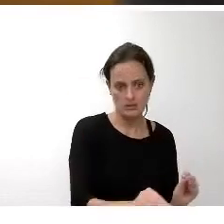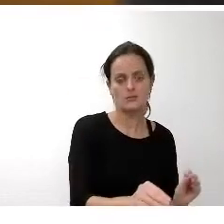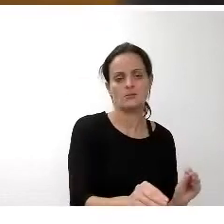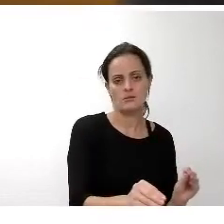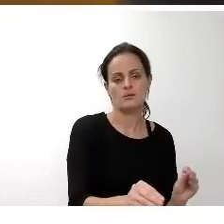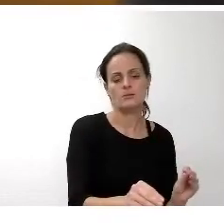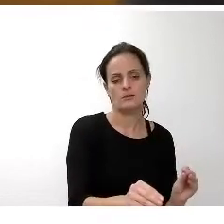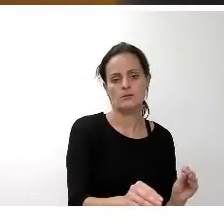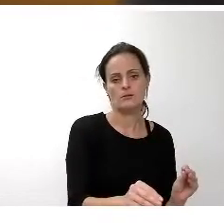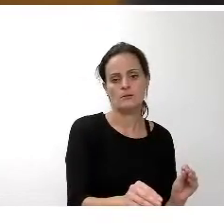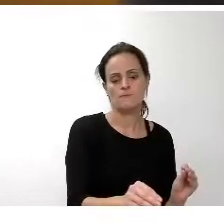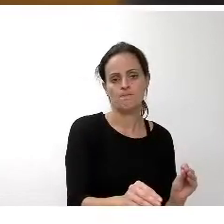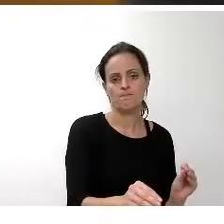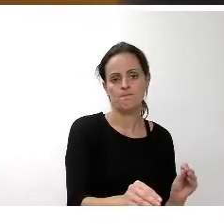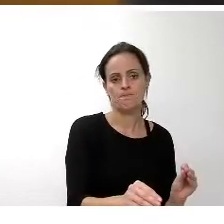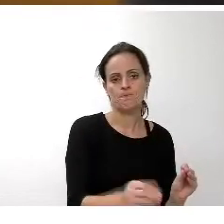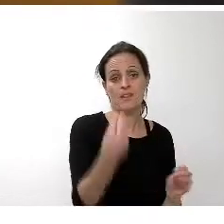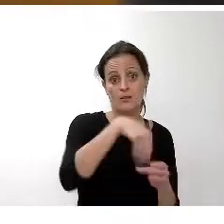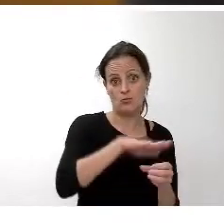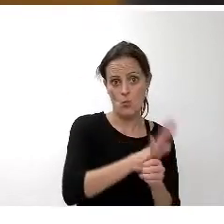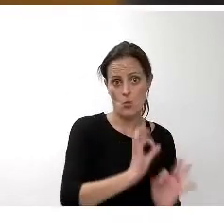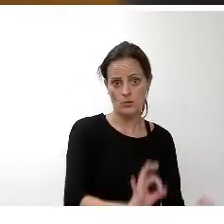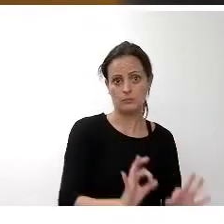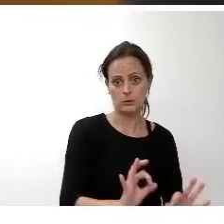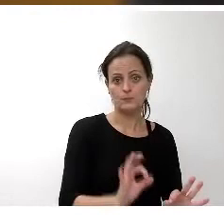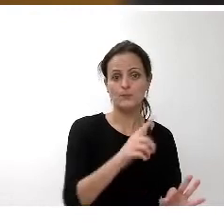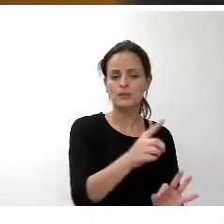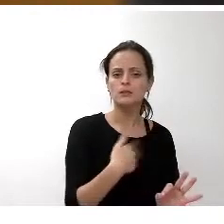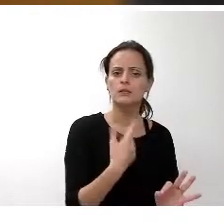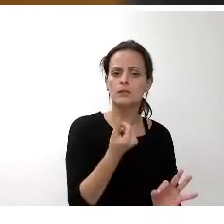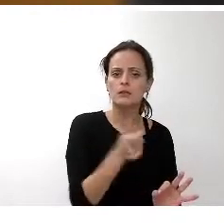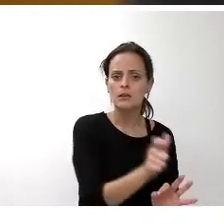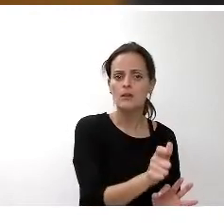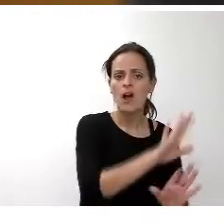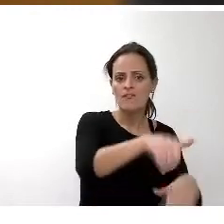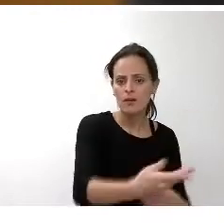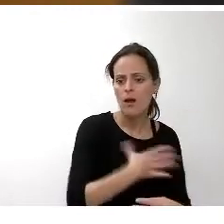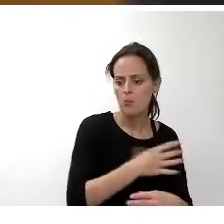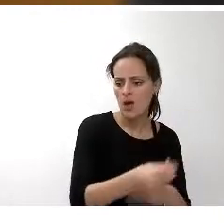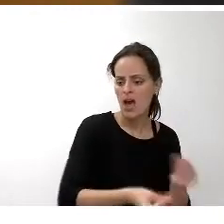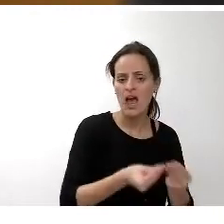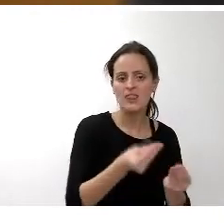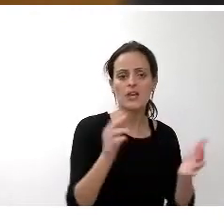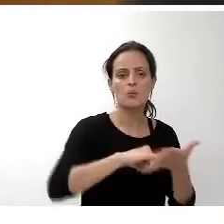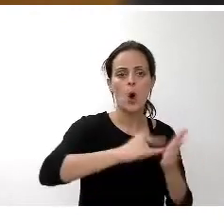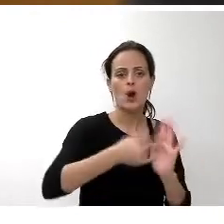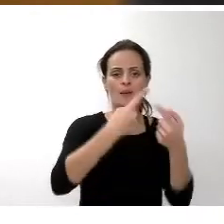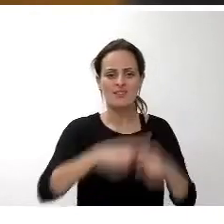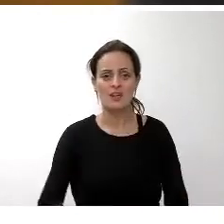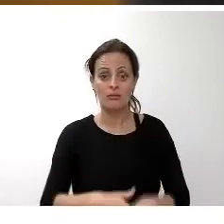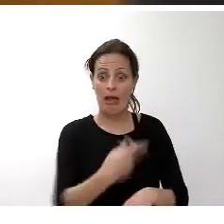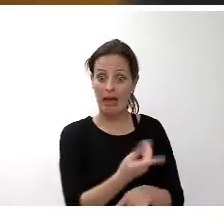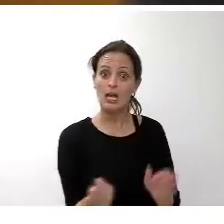en su conjunto en este ámbito esta partida permitirá ejecutar diferentes programas e iniciativas entre los que se incluyen los Juegos Cabildo de Tenerife